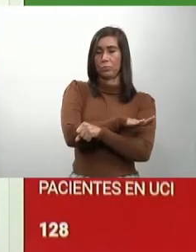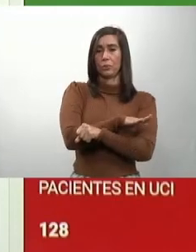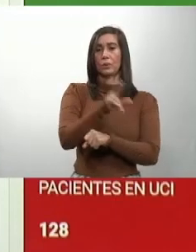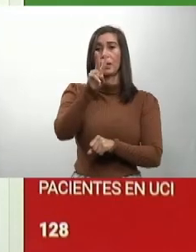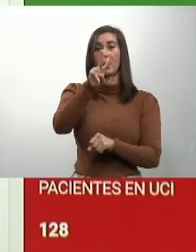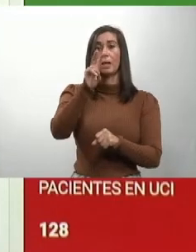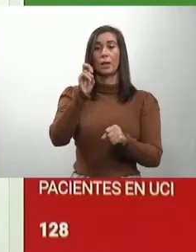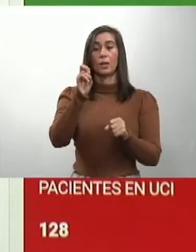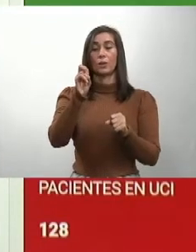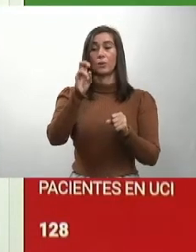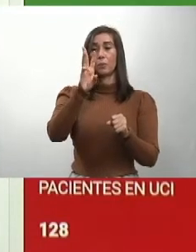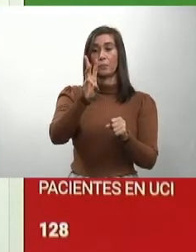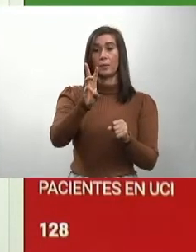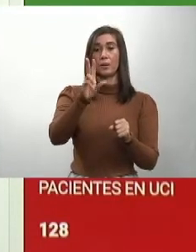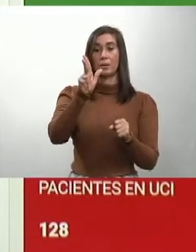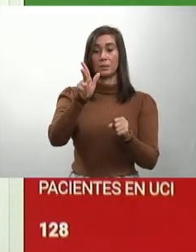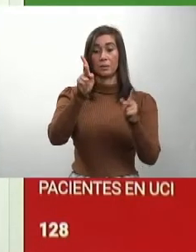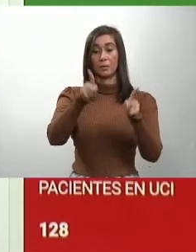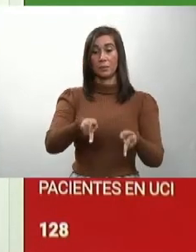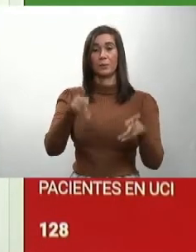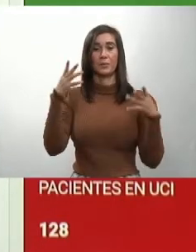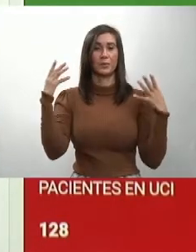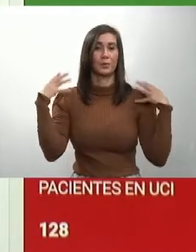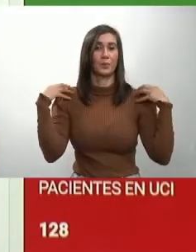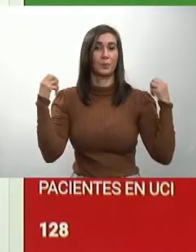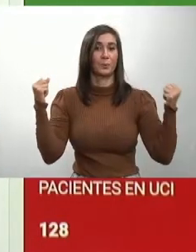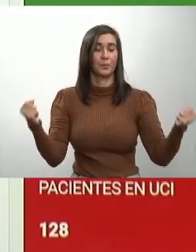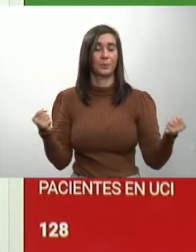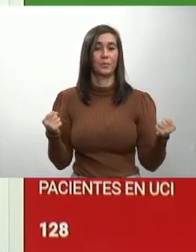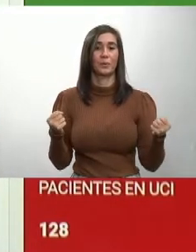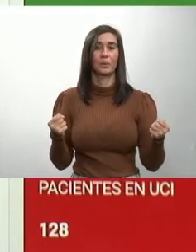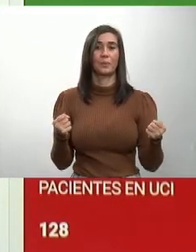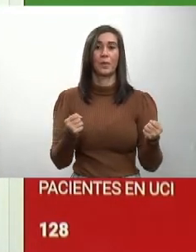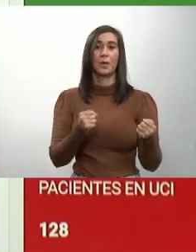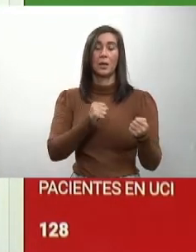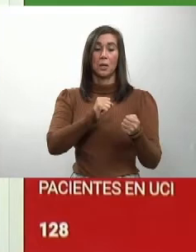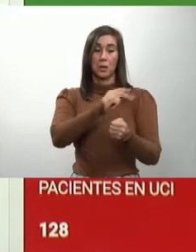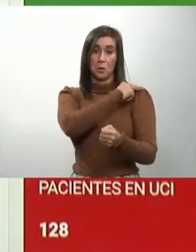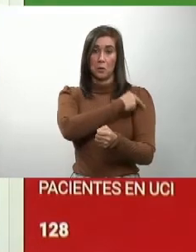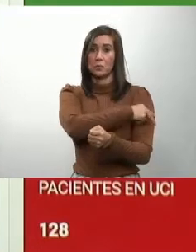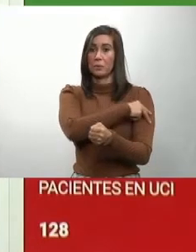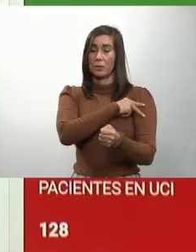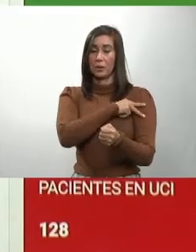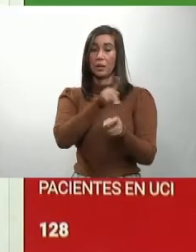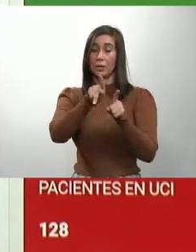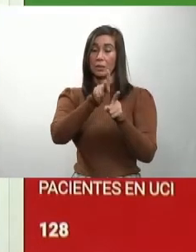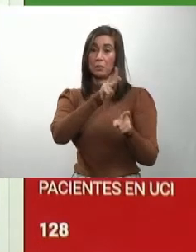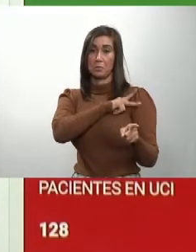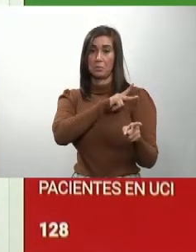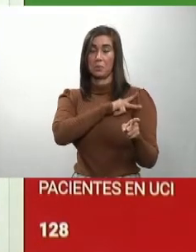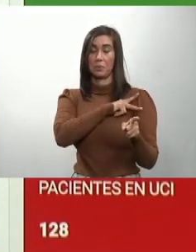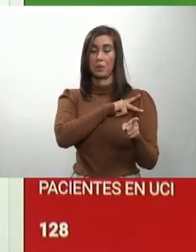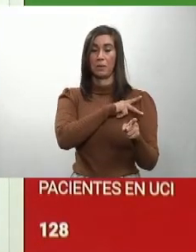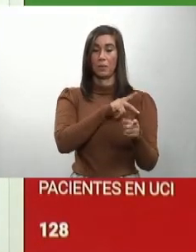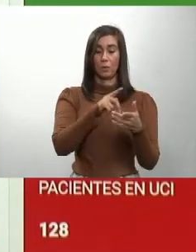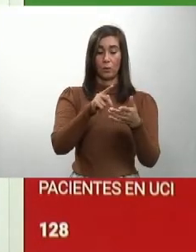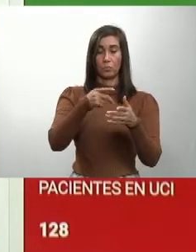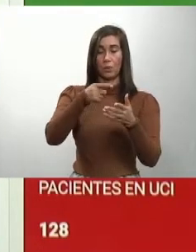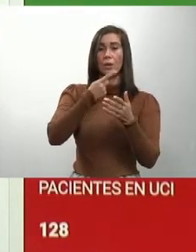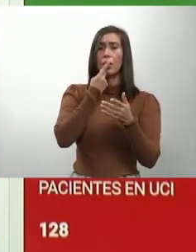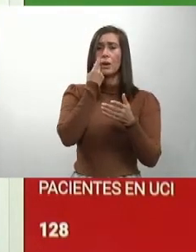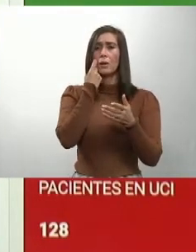2.064 recuperados de clínicas y hospitales. Los descartados,